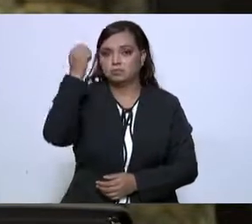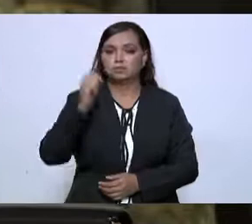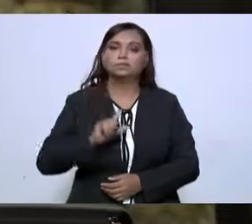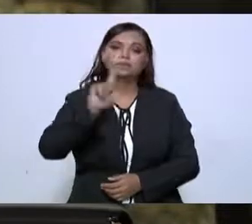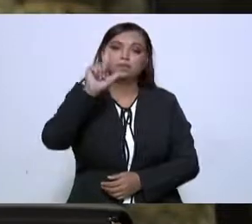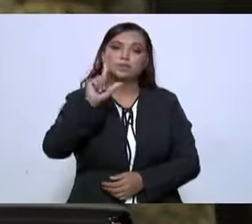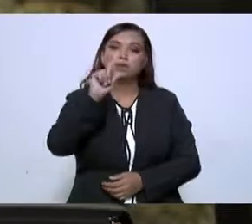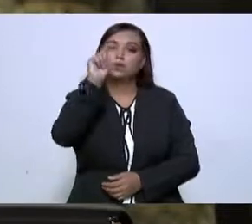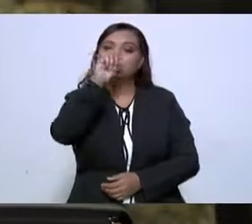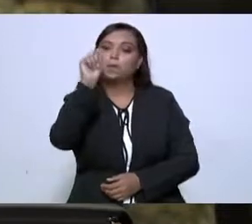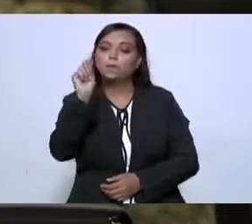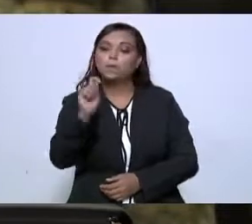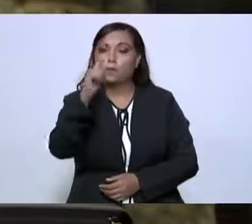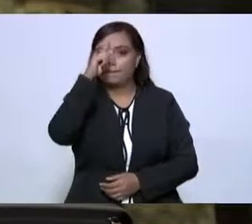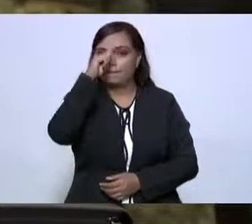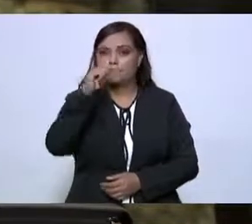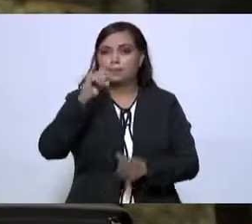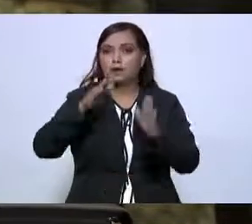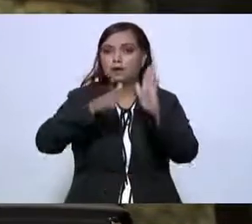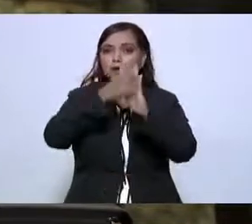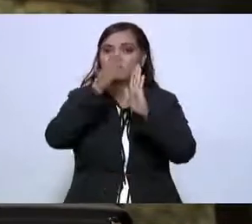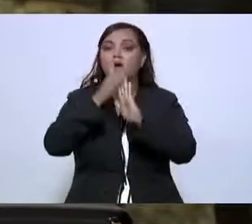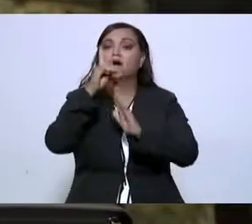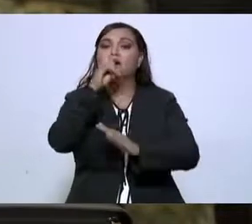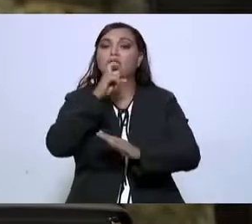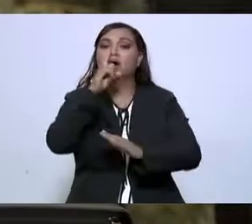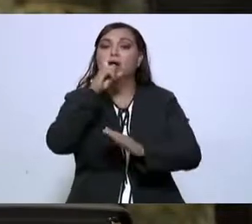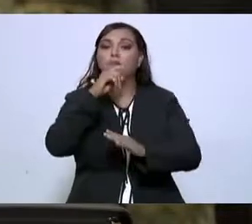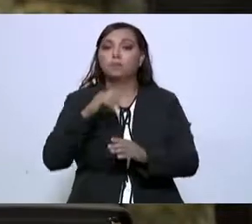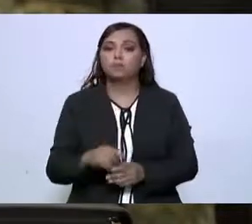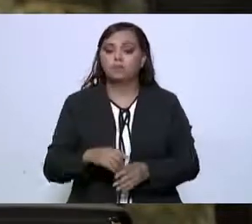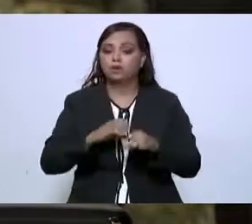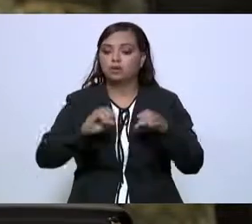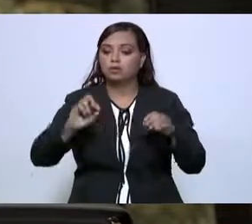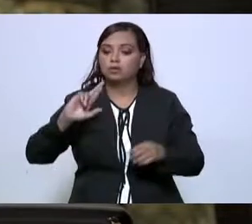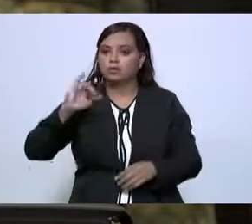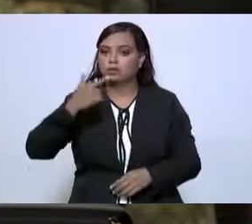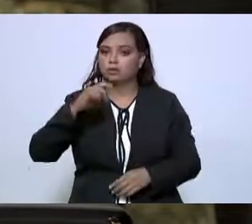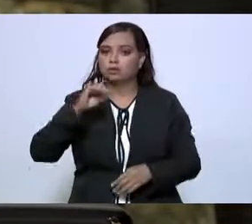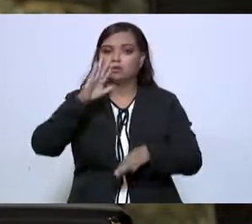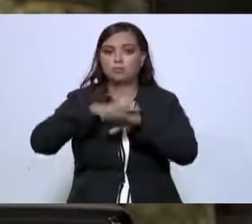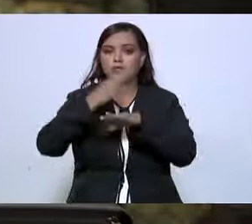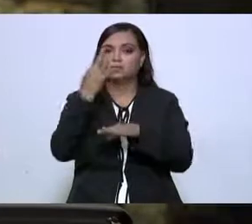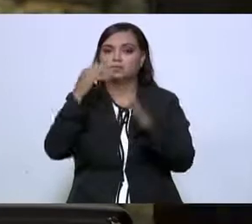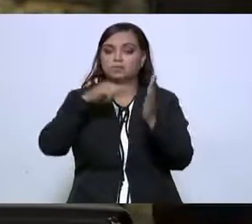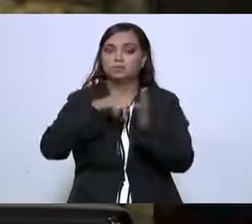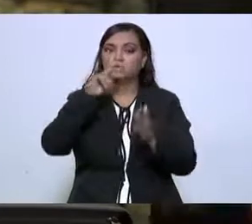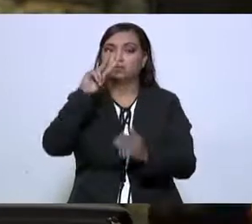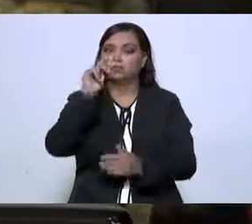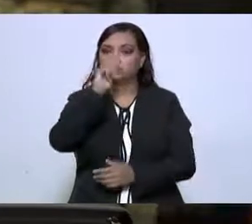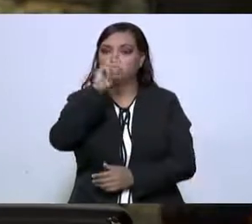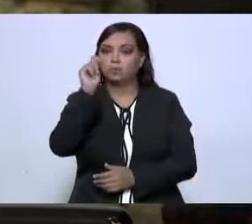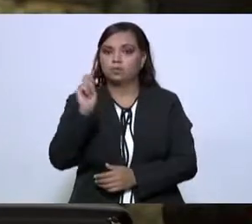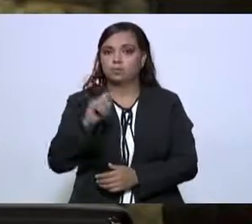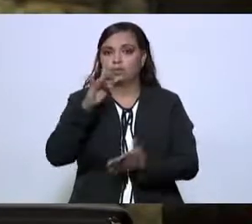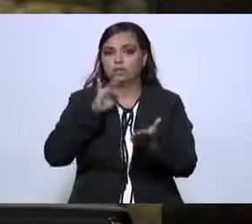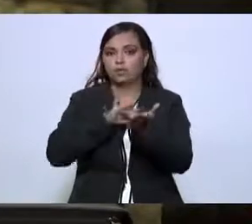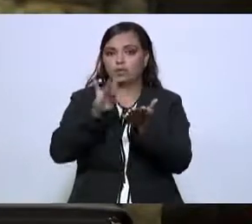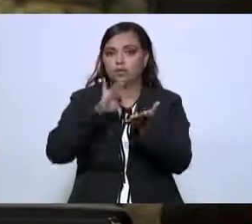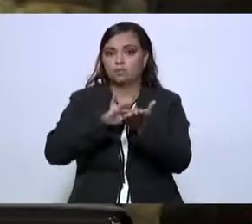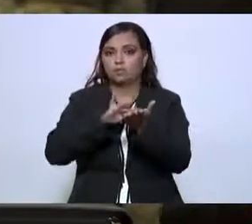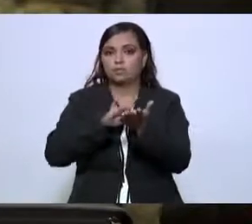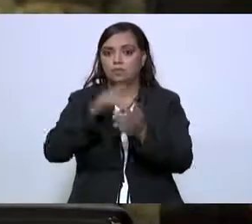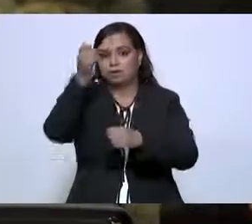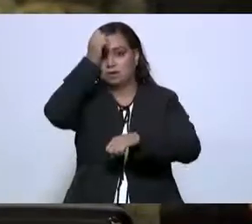18% a infraestructura de agua potable y riego y 3.2% de apoyo a la